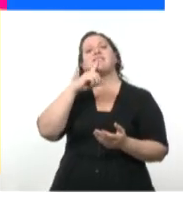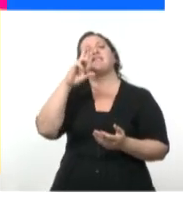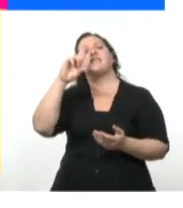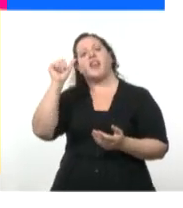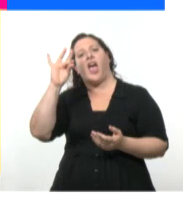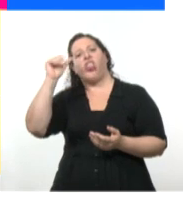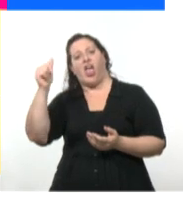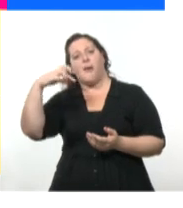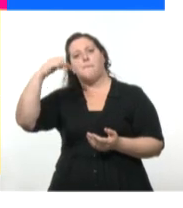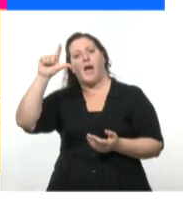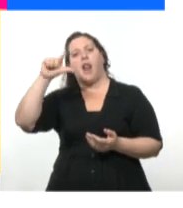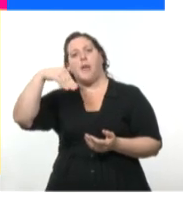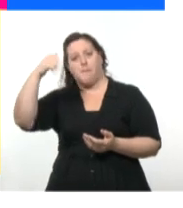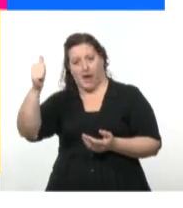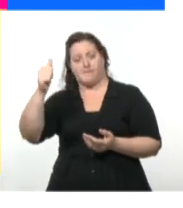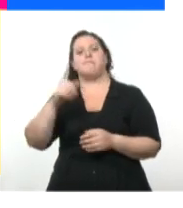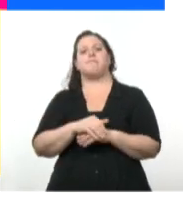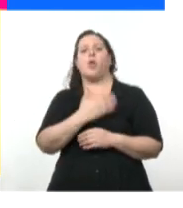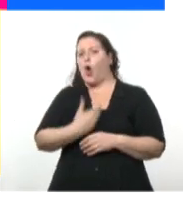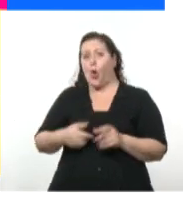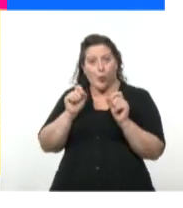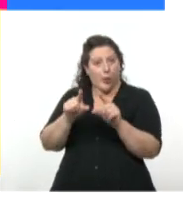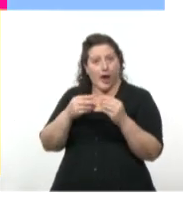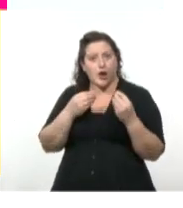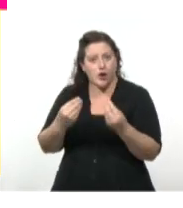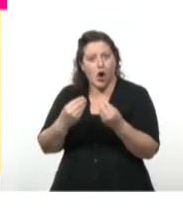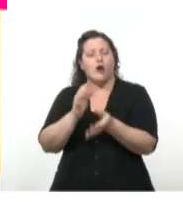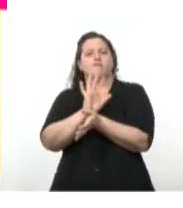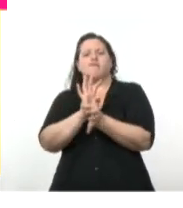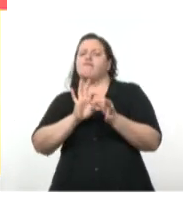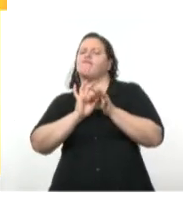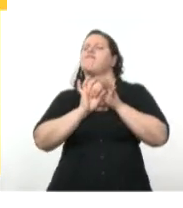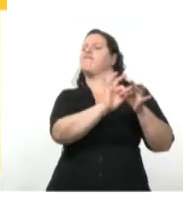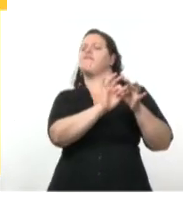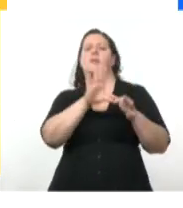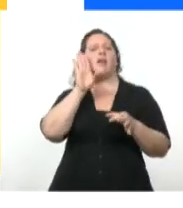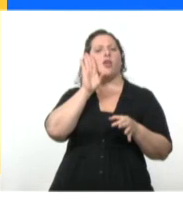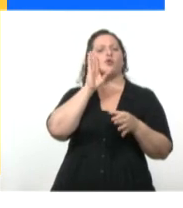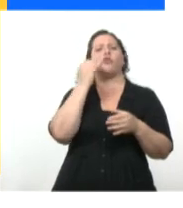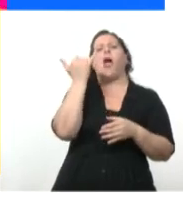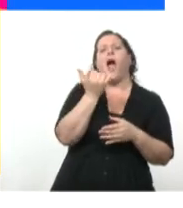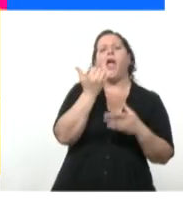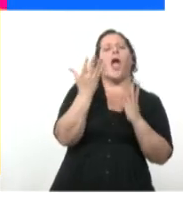formaliza los vínculos de la dependencia impuesta por los Estados Unidos, que se benefician económicamente.